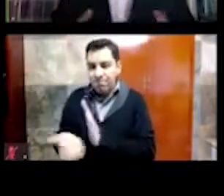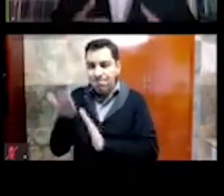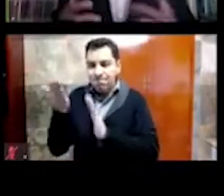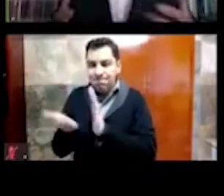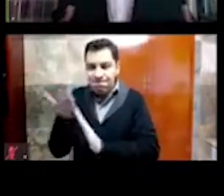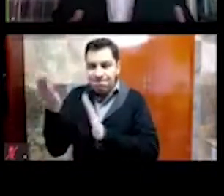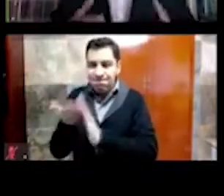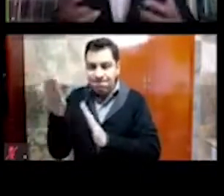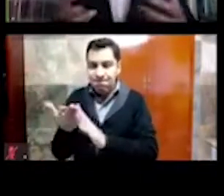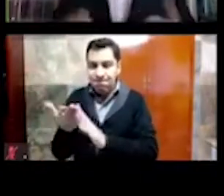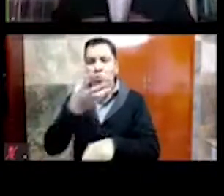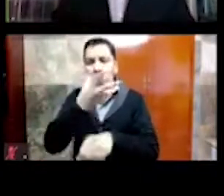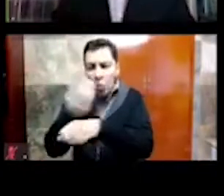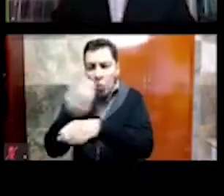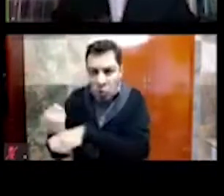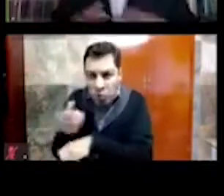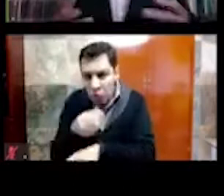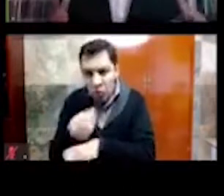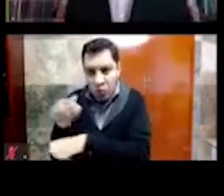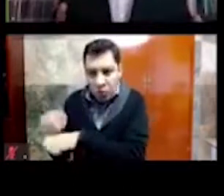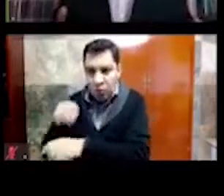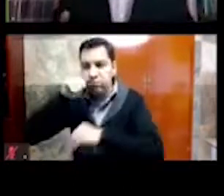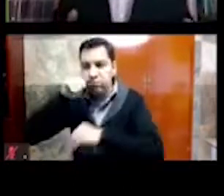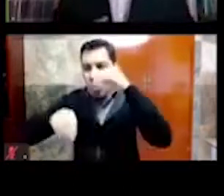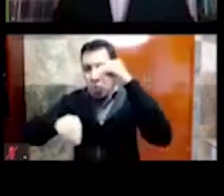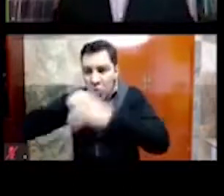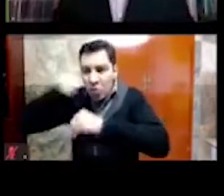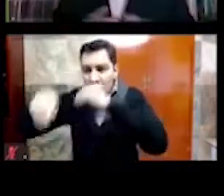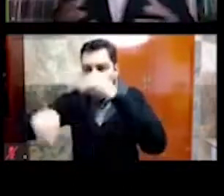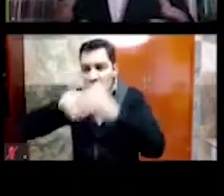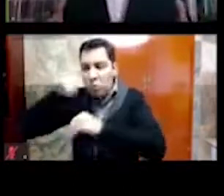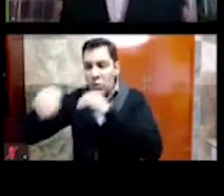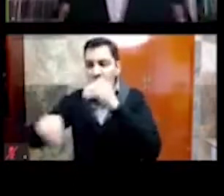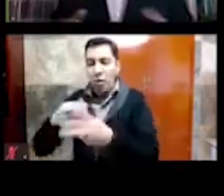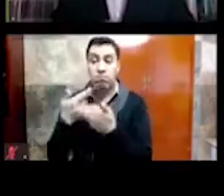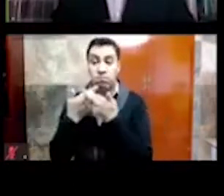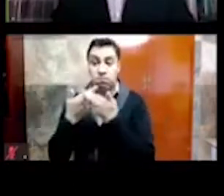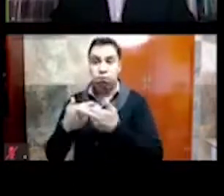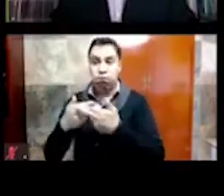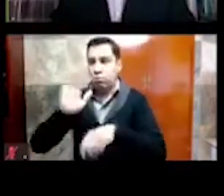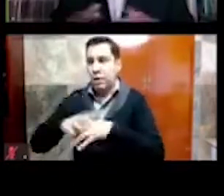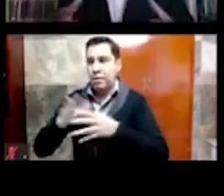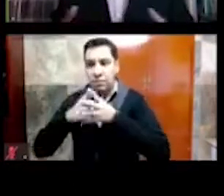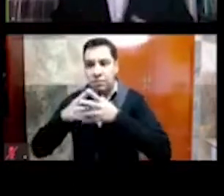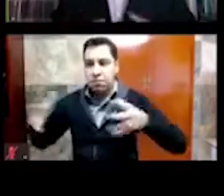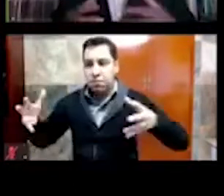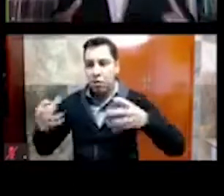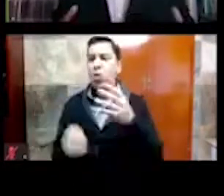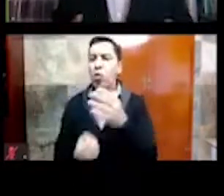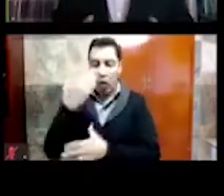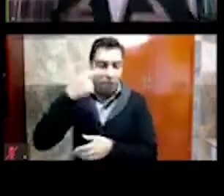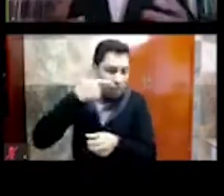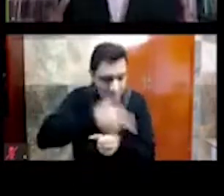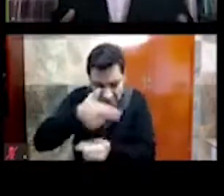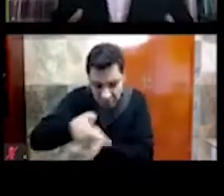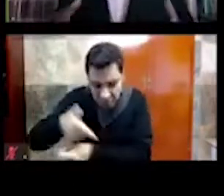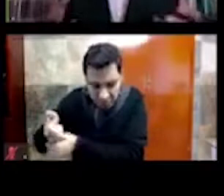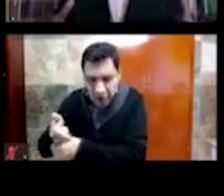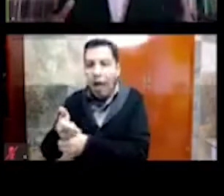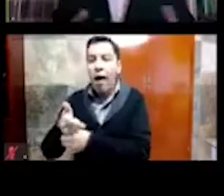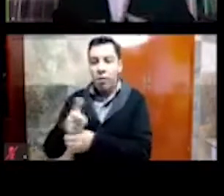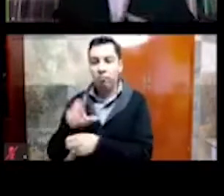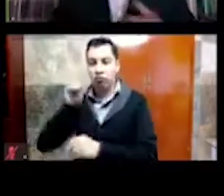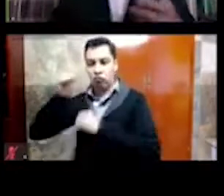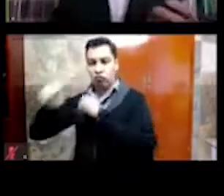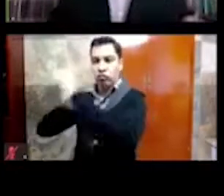va a modificar al paso de los años, se va a ir enriqueciendo, se va a ampliar con nuevos hallazgos, con nuevos edificios que se van a